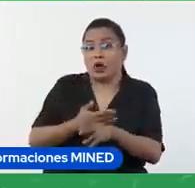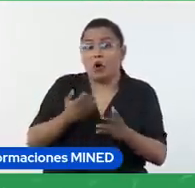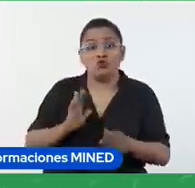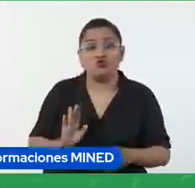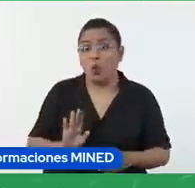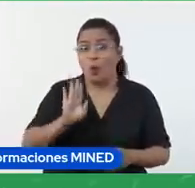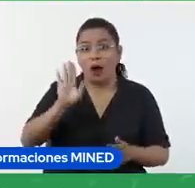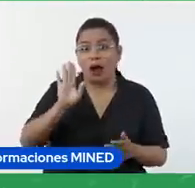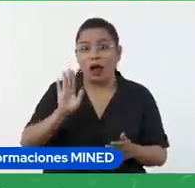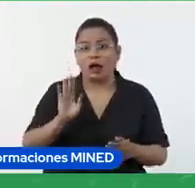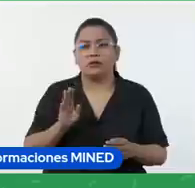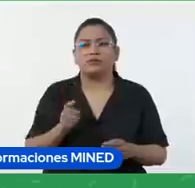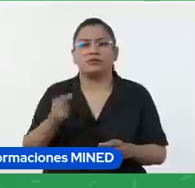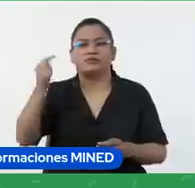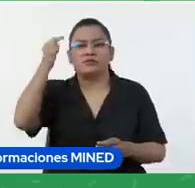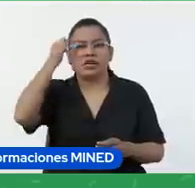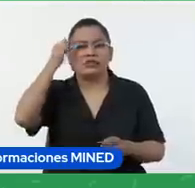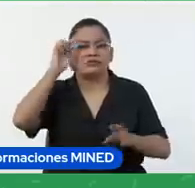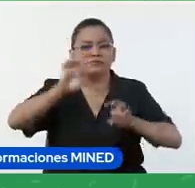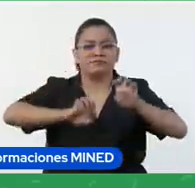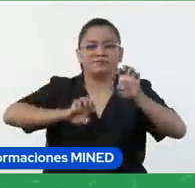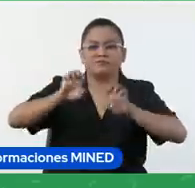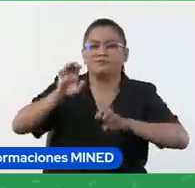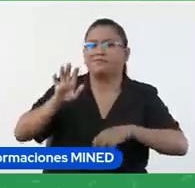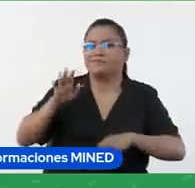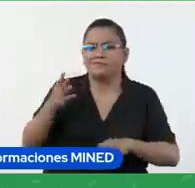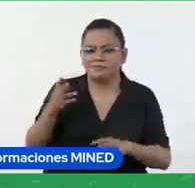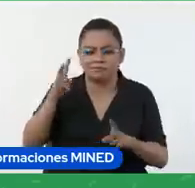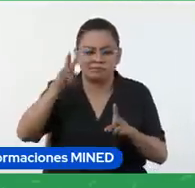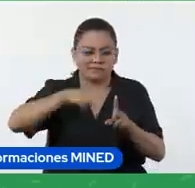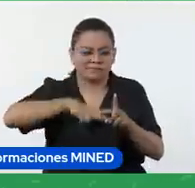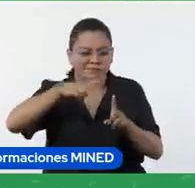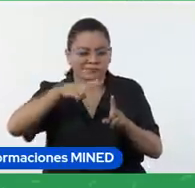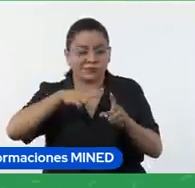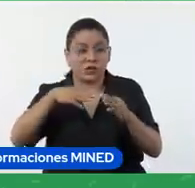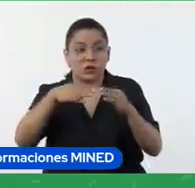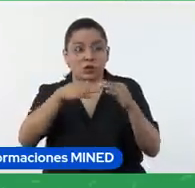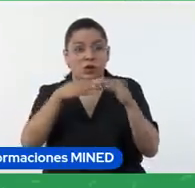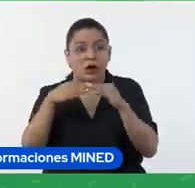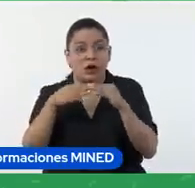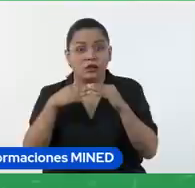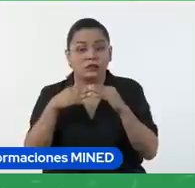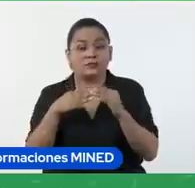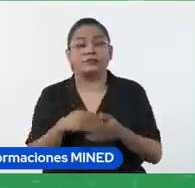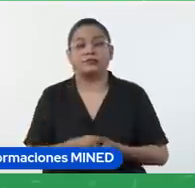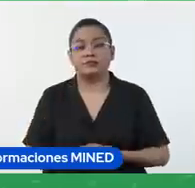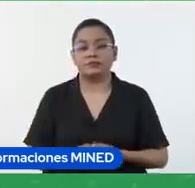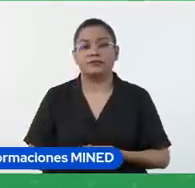criterios podrían ir evaluando? Que van a ser iguales para todos.